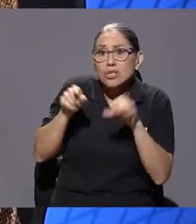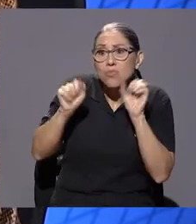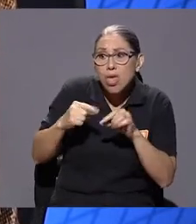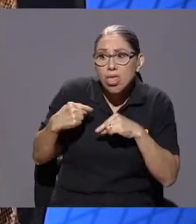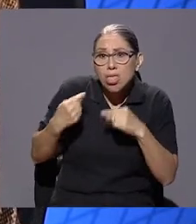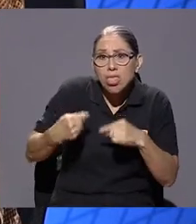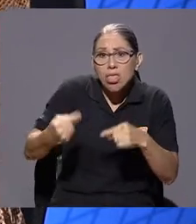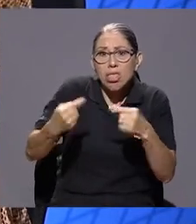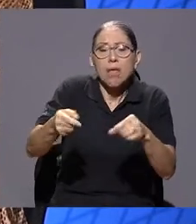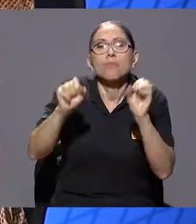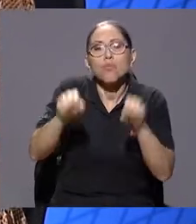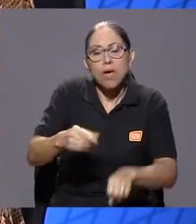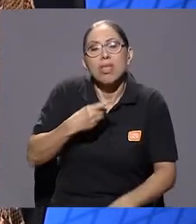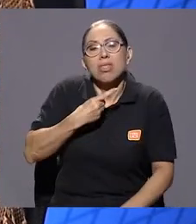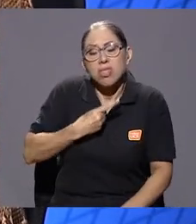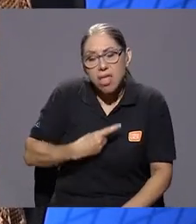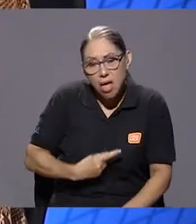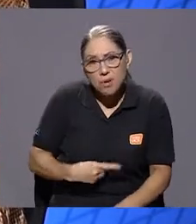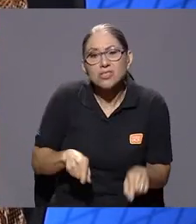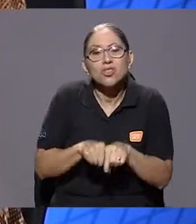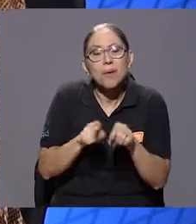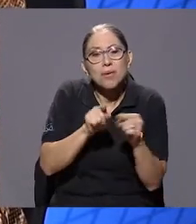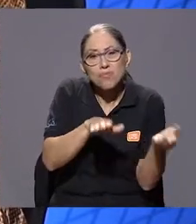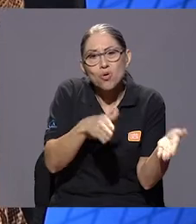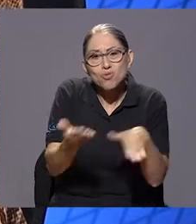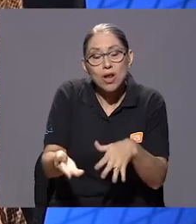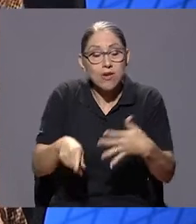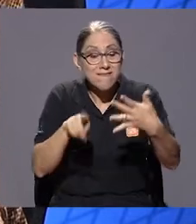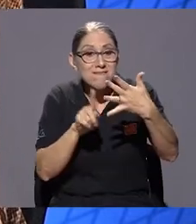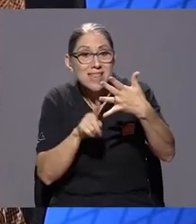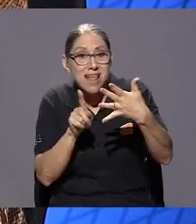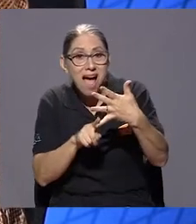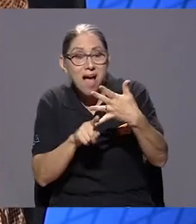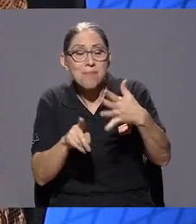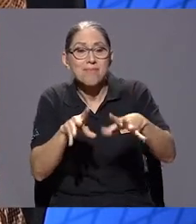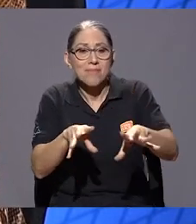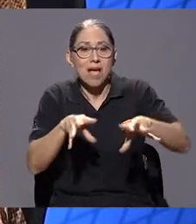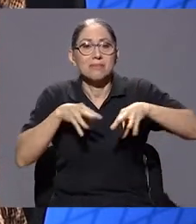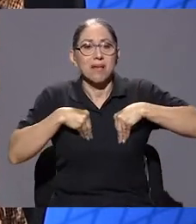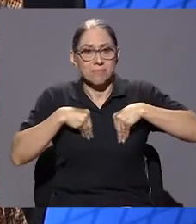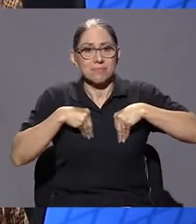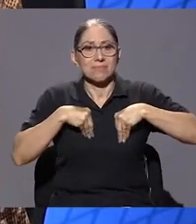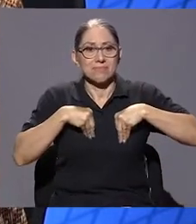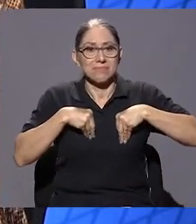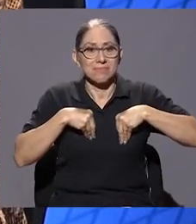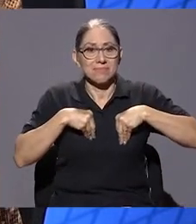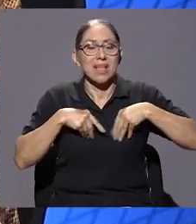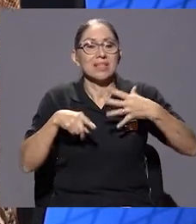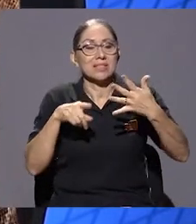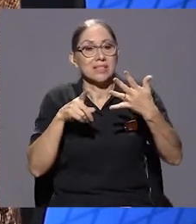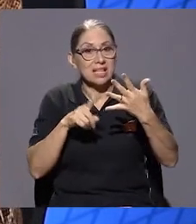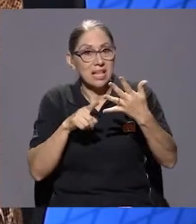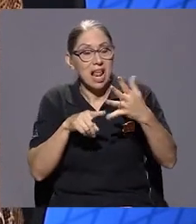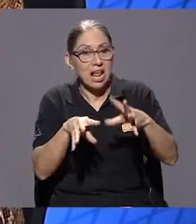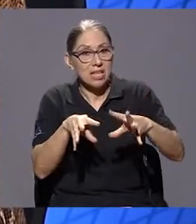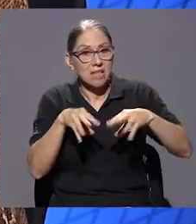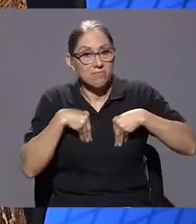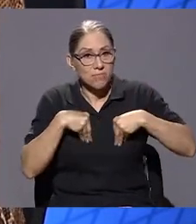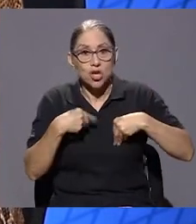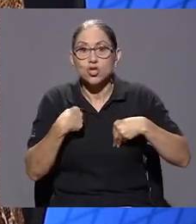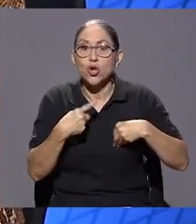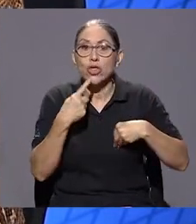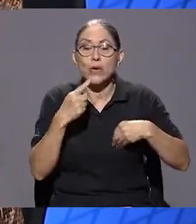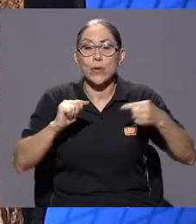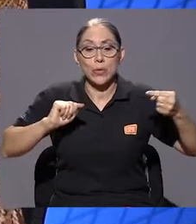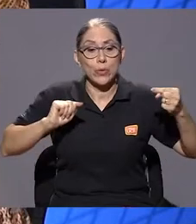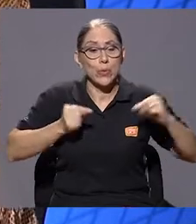presentar por un duelo. Y finalmente está la etapa de aceptación, que sería ya la quinta. Yo digo, ok, el duelo se presentó, mi vida ya no es